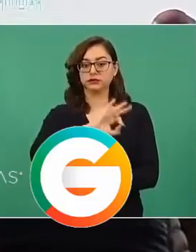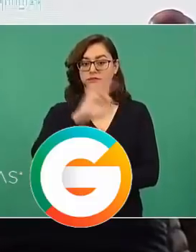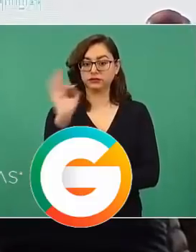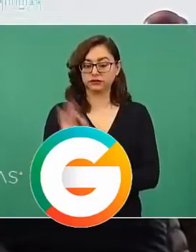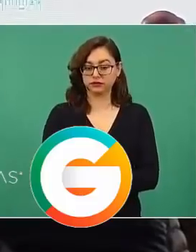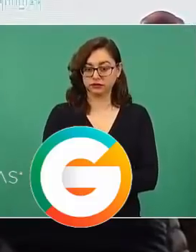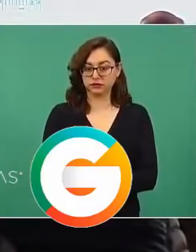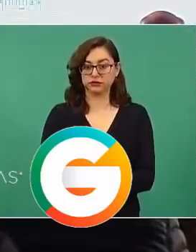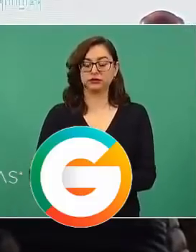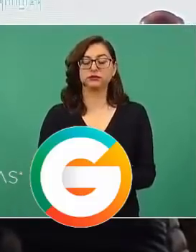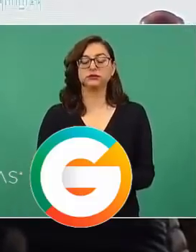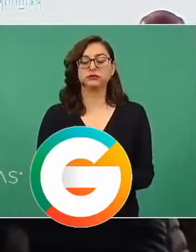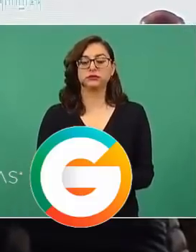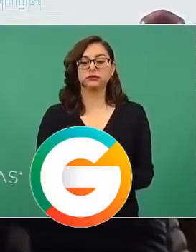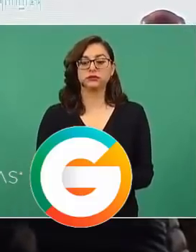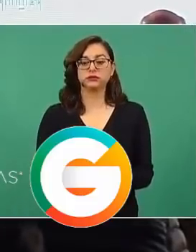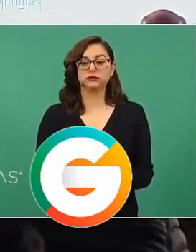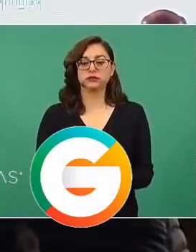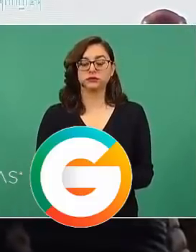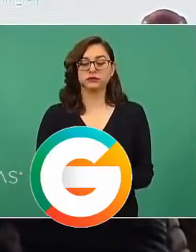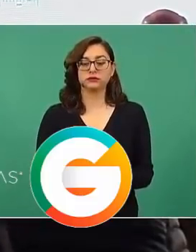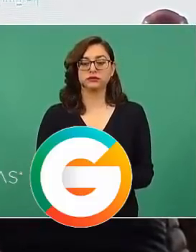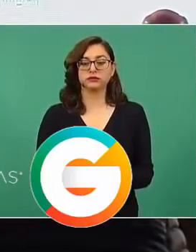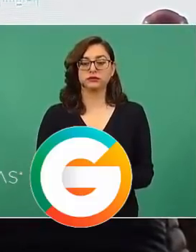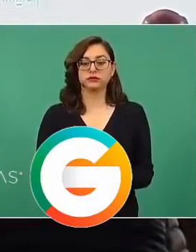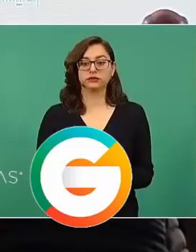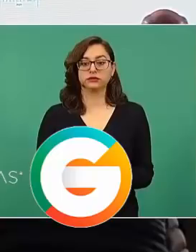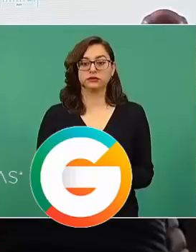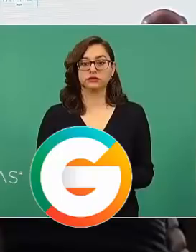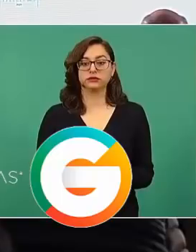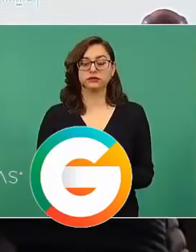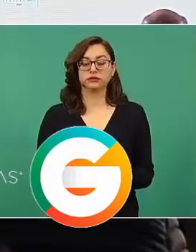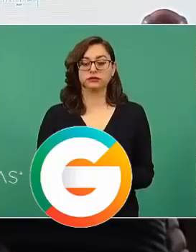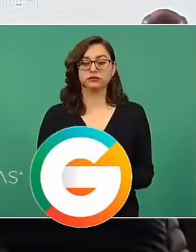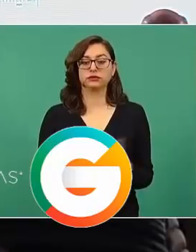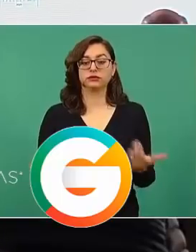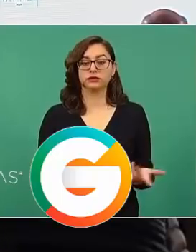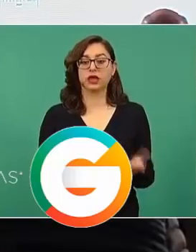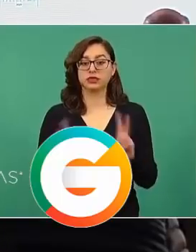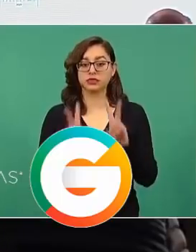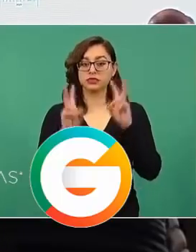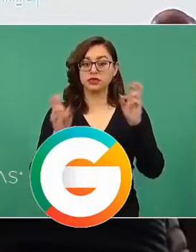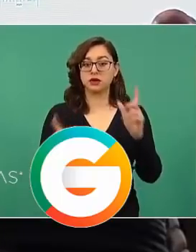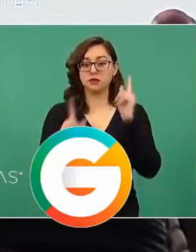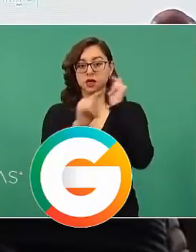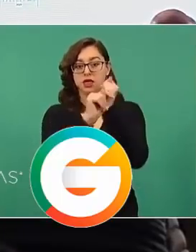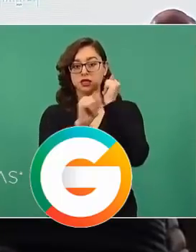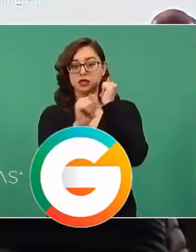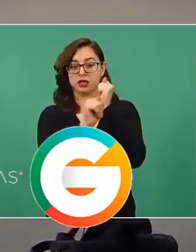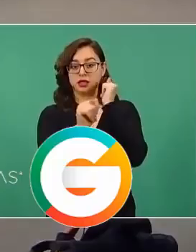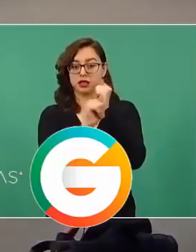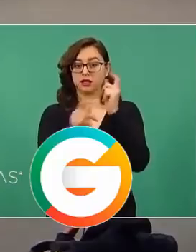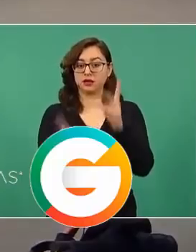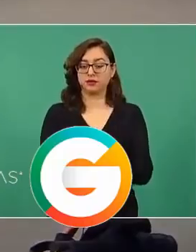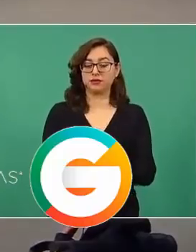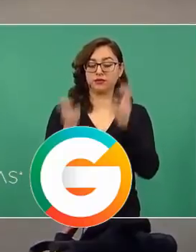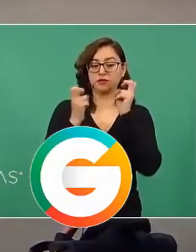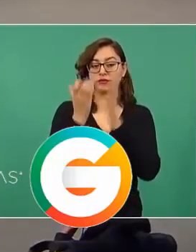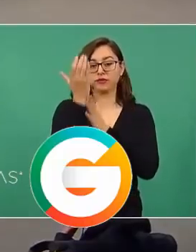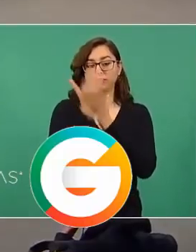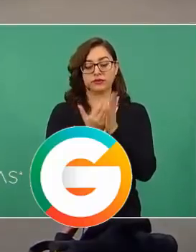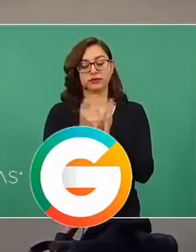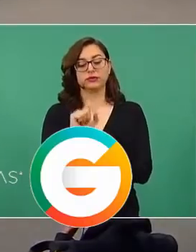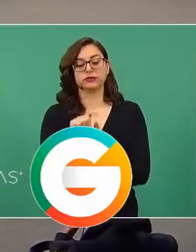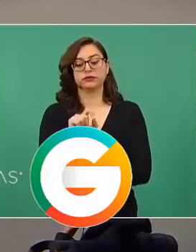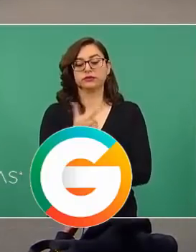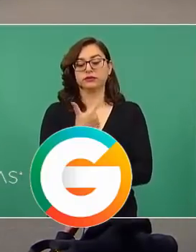en lo que va de la administración. Adelante. En el robo de transporte público, una reducción de 27